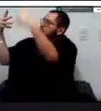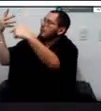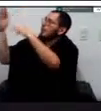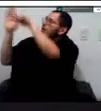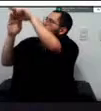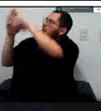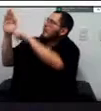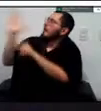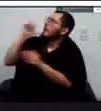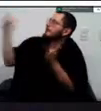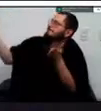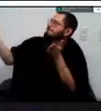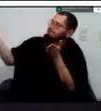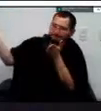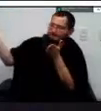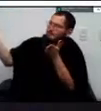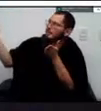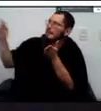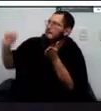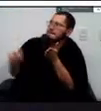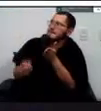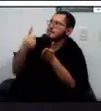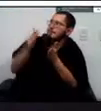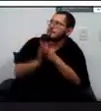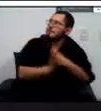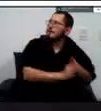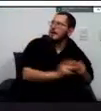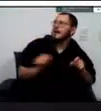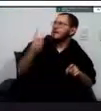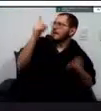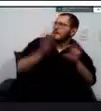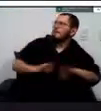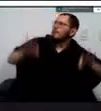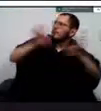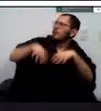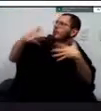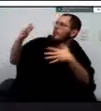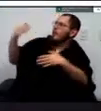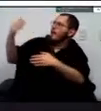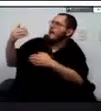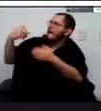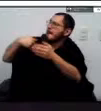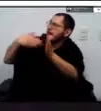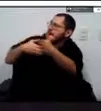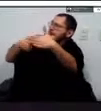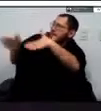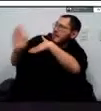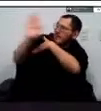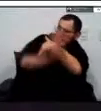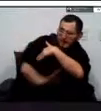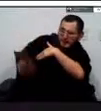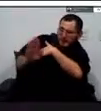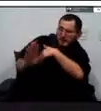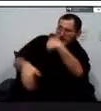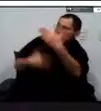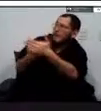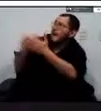lo primero que se hace es articular ese plan departamental con el plan nacional y luego pues ya sale la